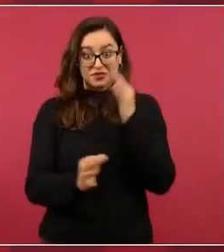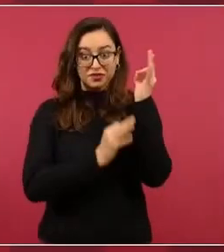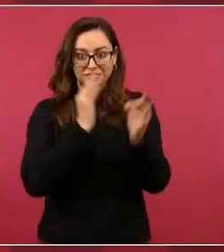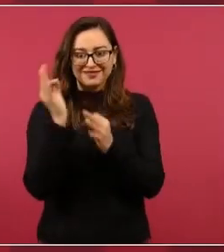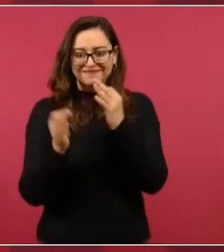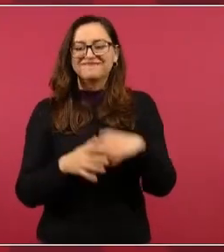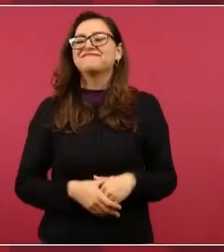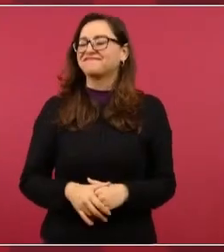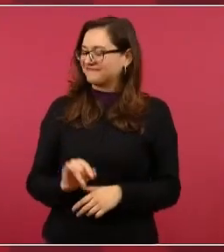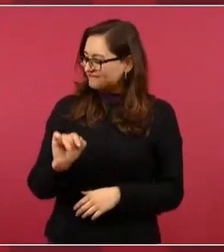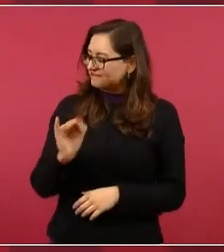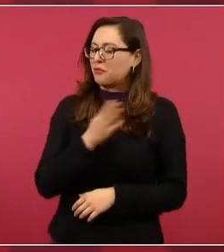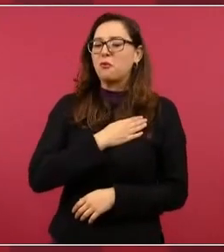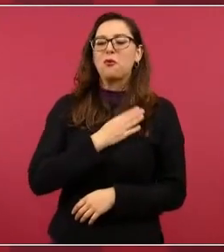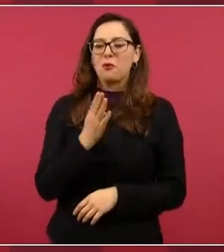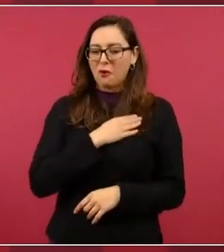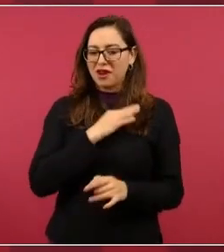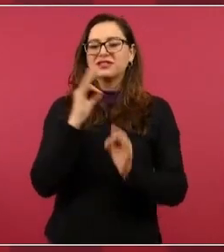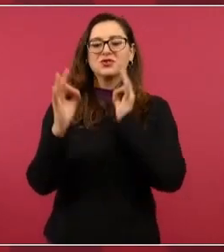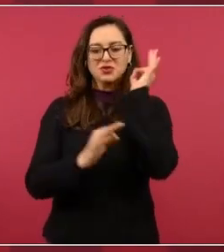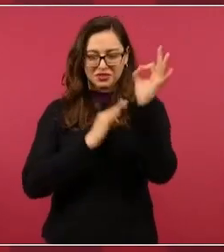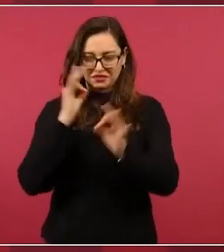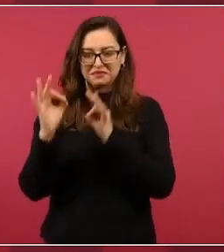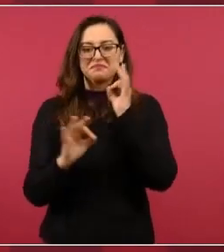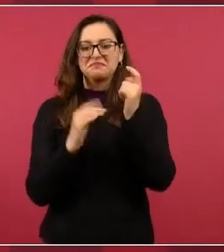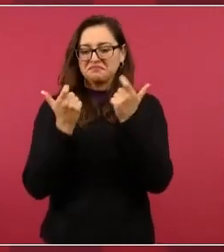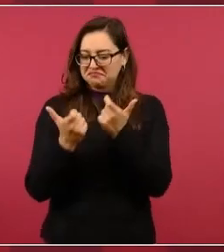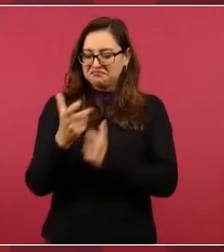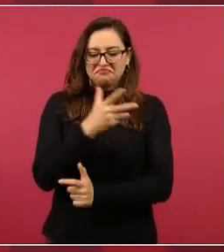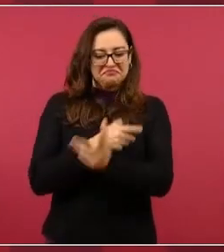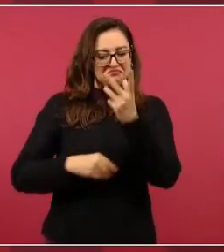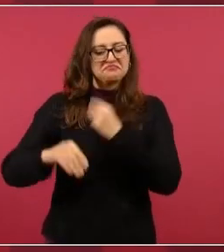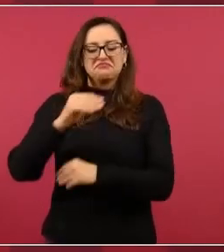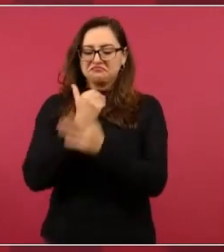por arriba de lo estimado.